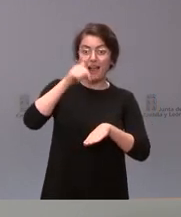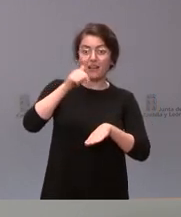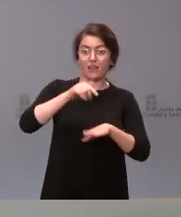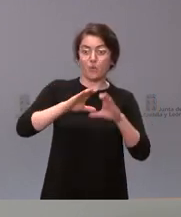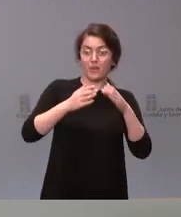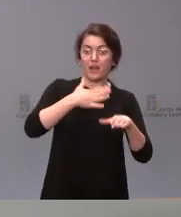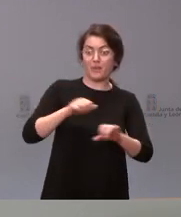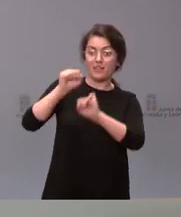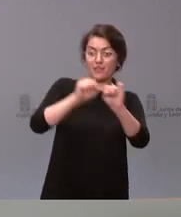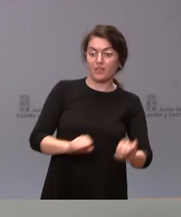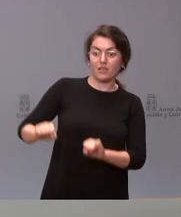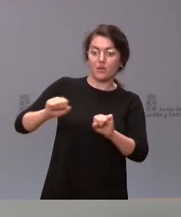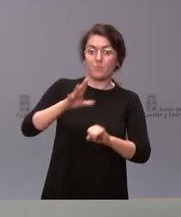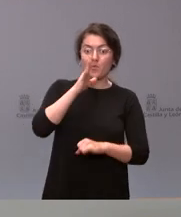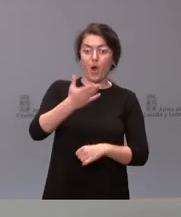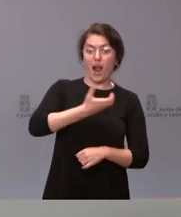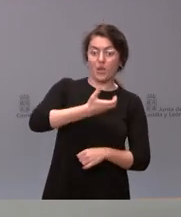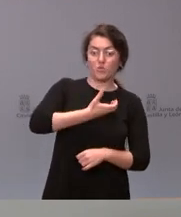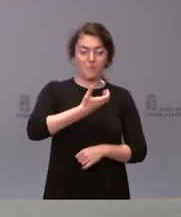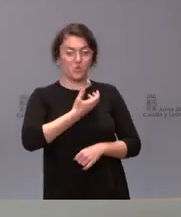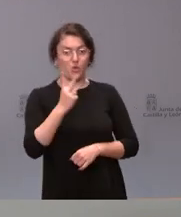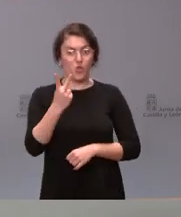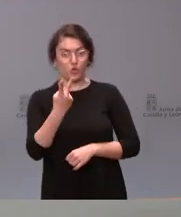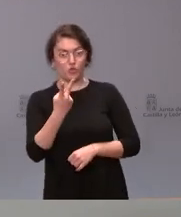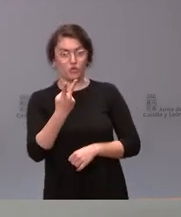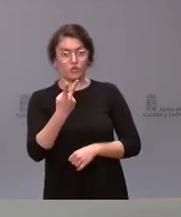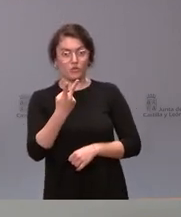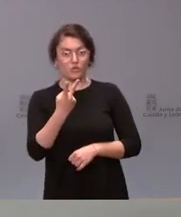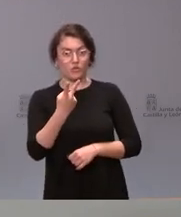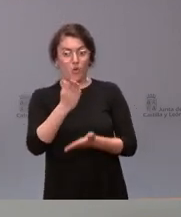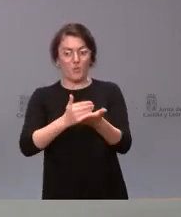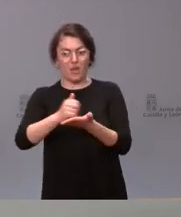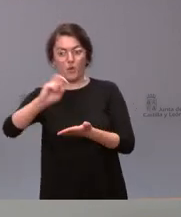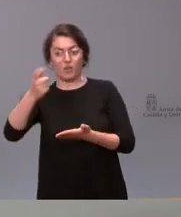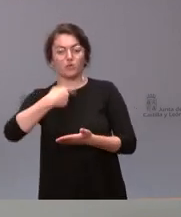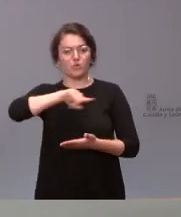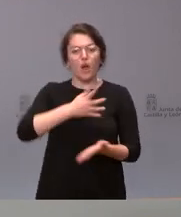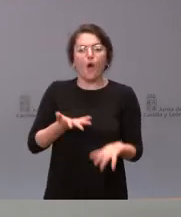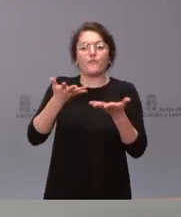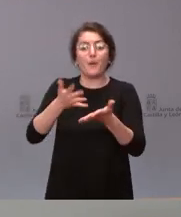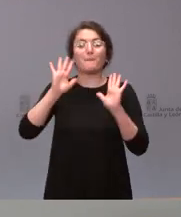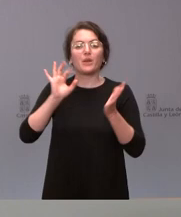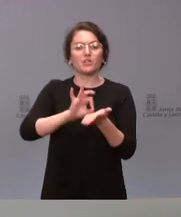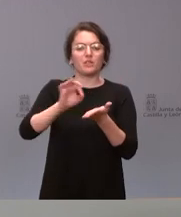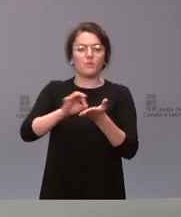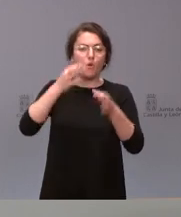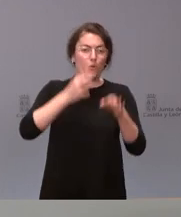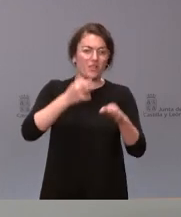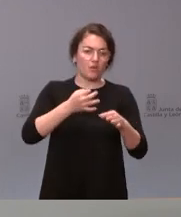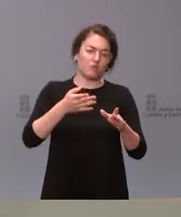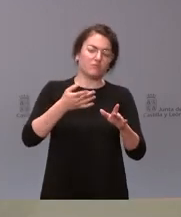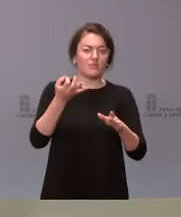ayuntamiento de una comunidad vecina que usted plantea, pues lo ejerceríamos, pero es algo que los servicios jurídicos tienen que analizar y dar seguridad jurídica.